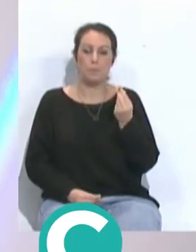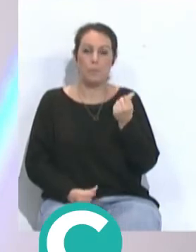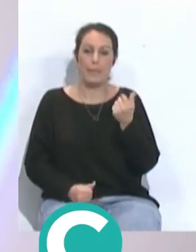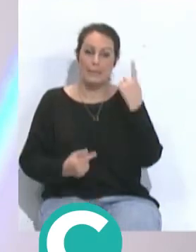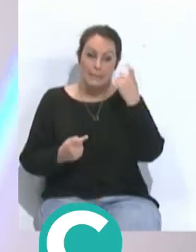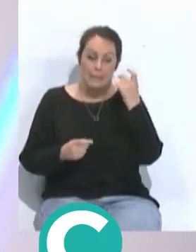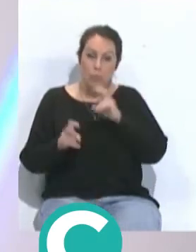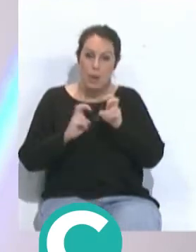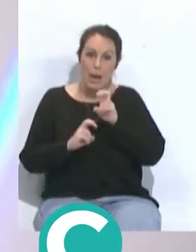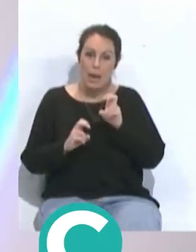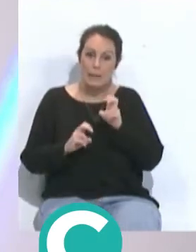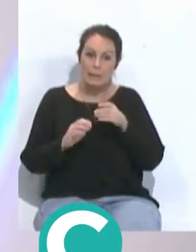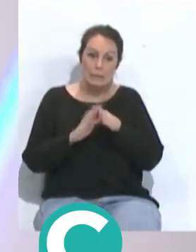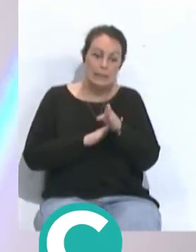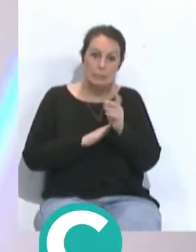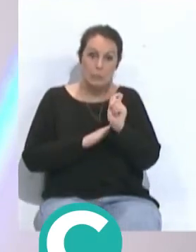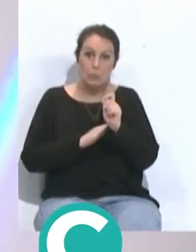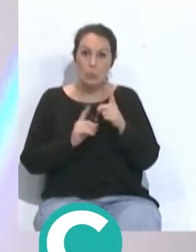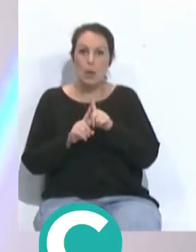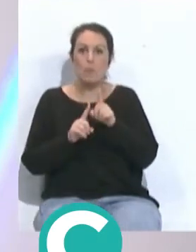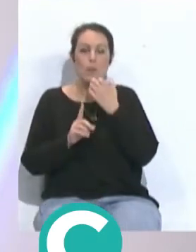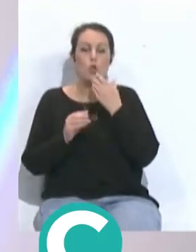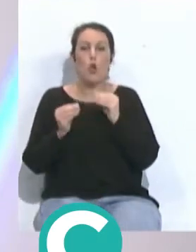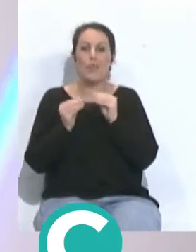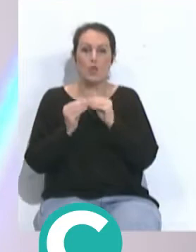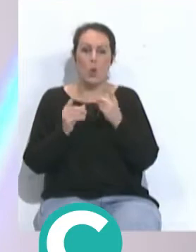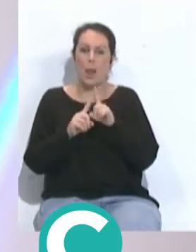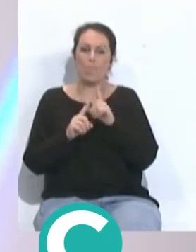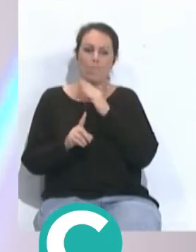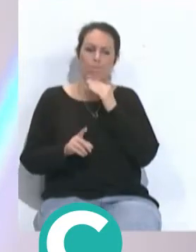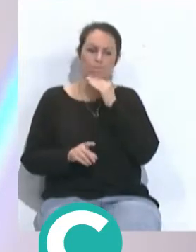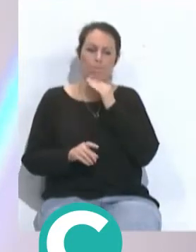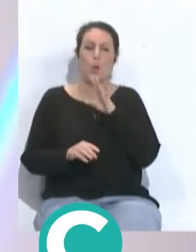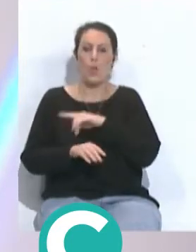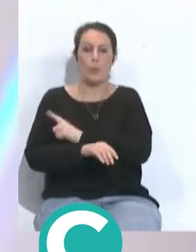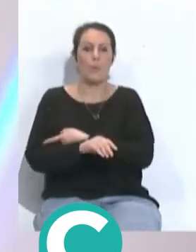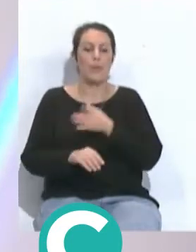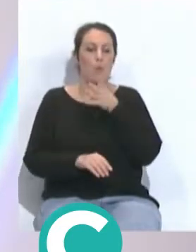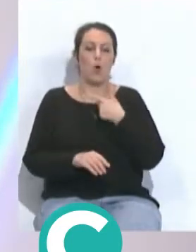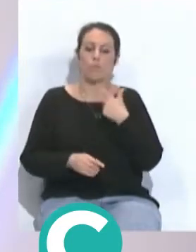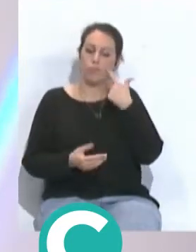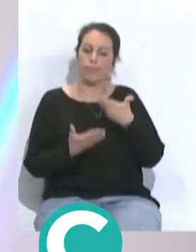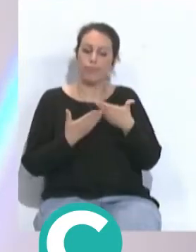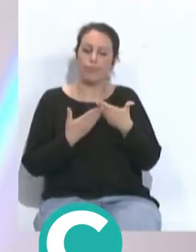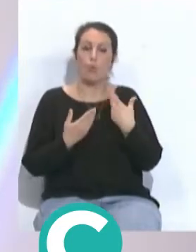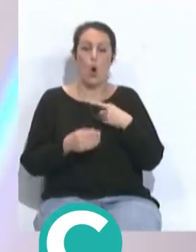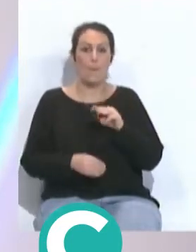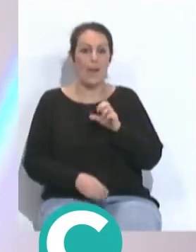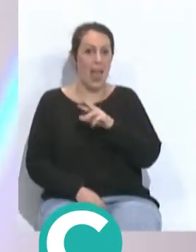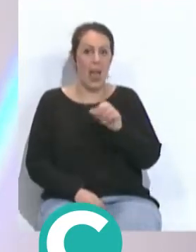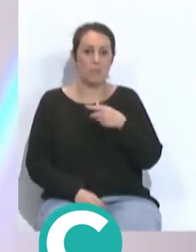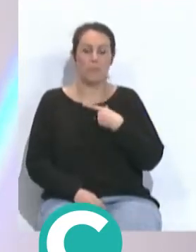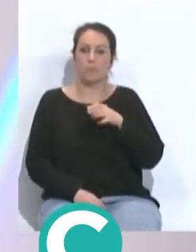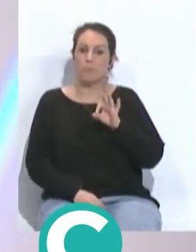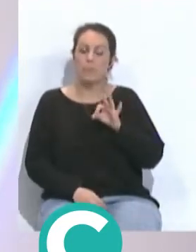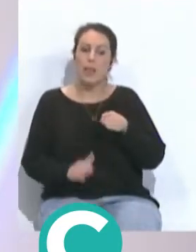intentar buscar minutos como es sobrino que si lo veo como un poquito como enfadado pero deportivamente por buscar minutos pero si cuando veo a Perea que es cierto